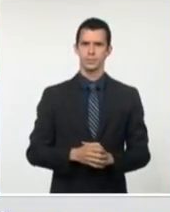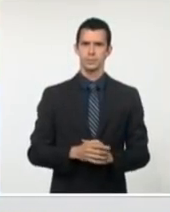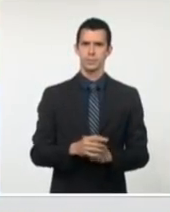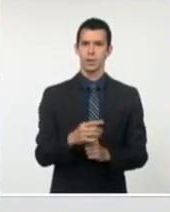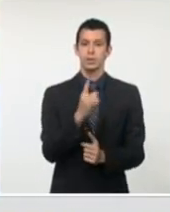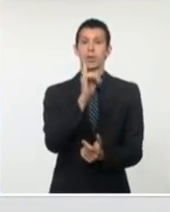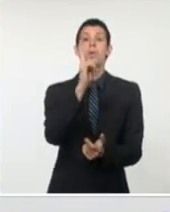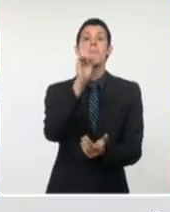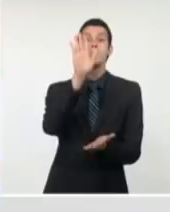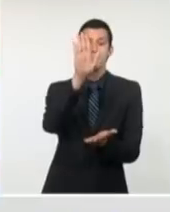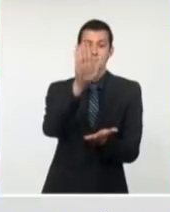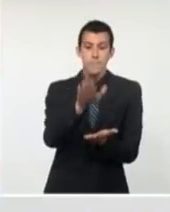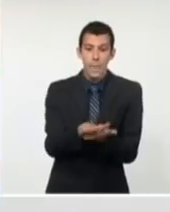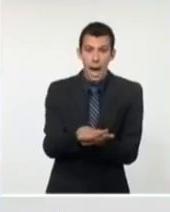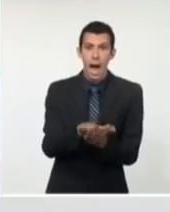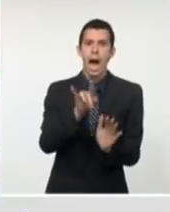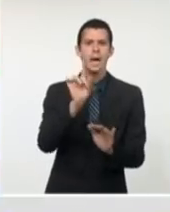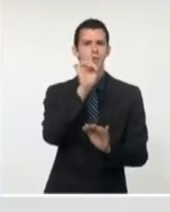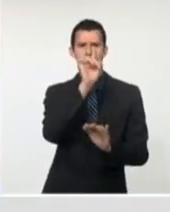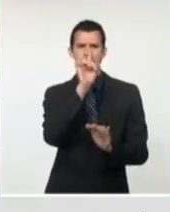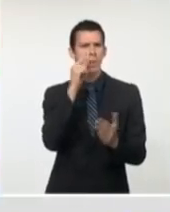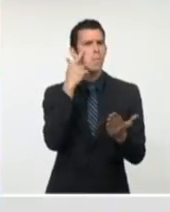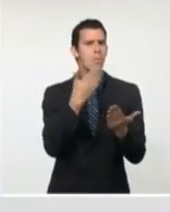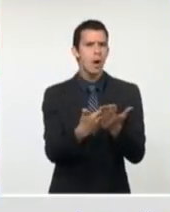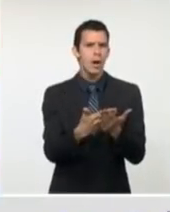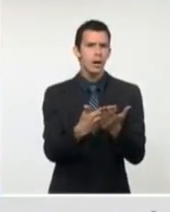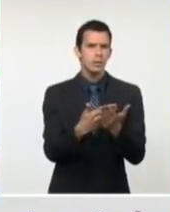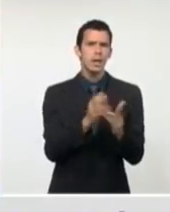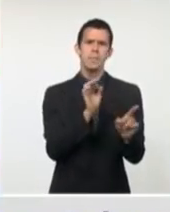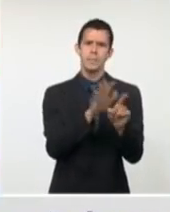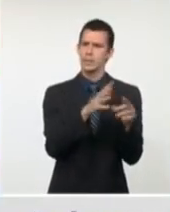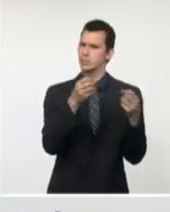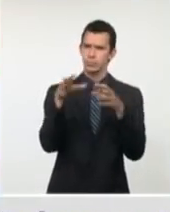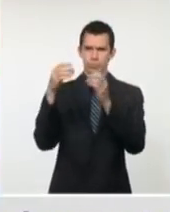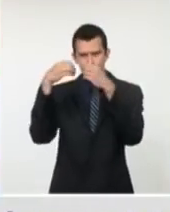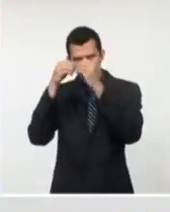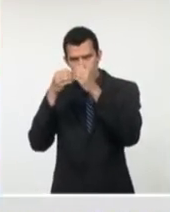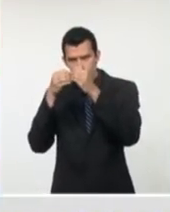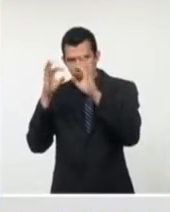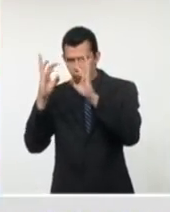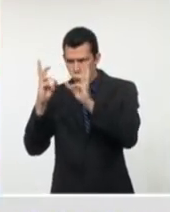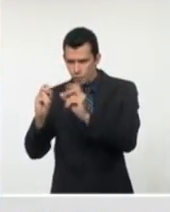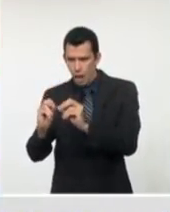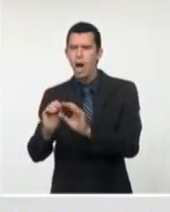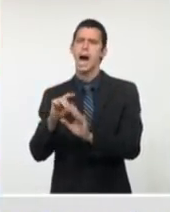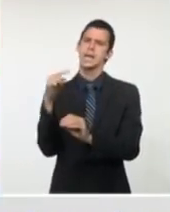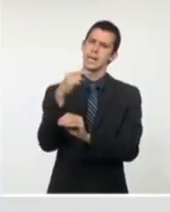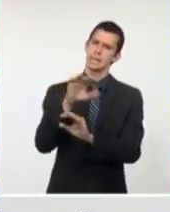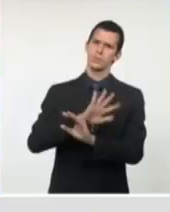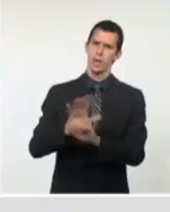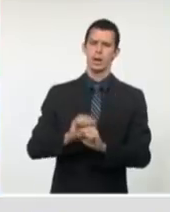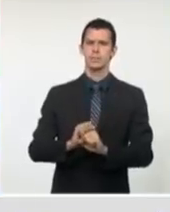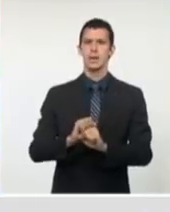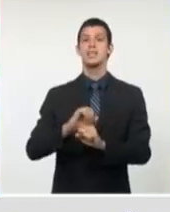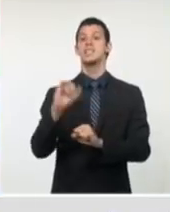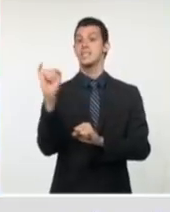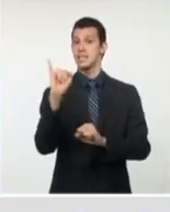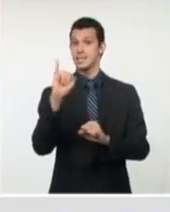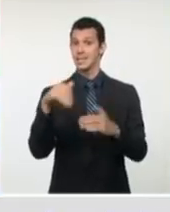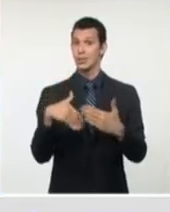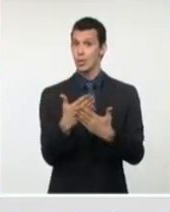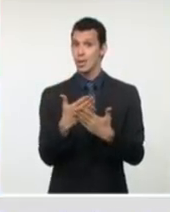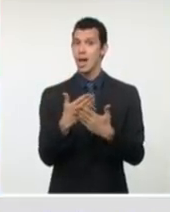segunda muestra al sexto día y con el resultado negativo de esa prueba, al séptimo día, pues se traslada